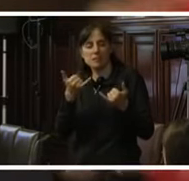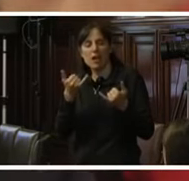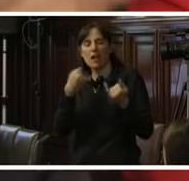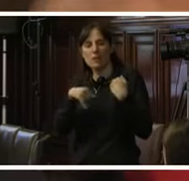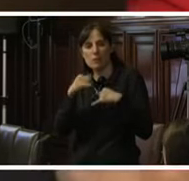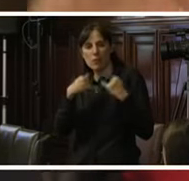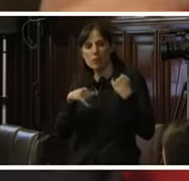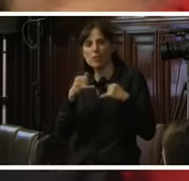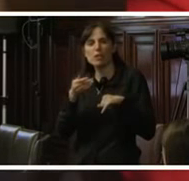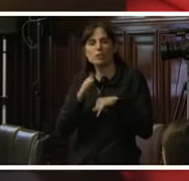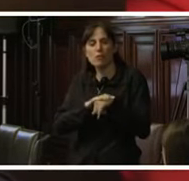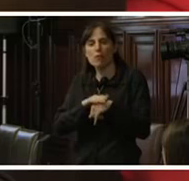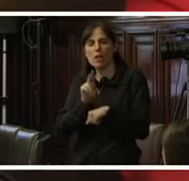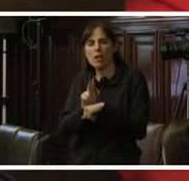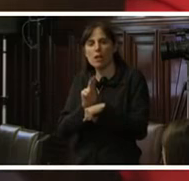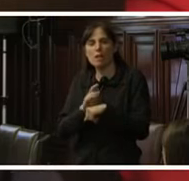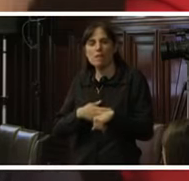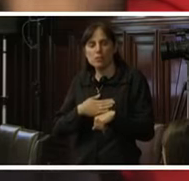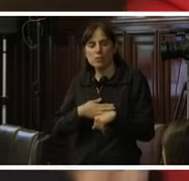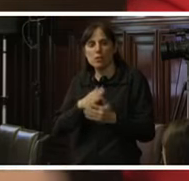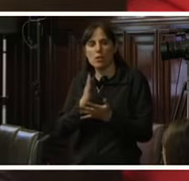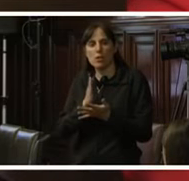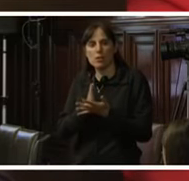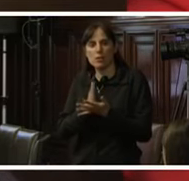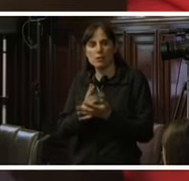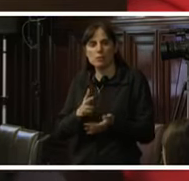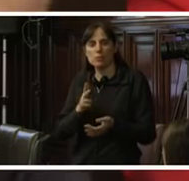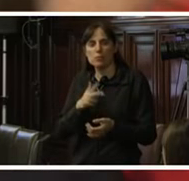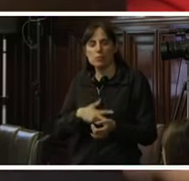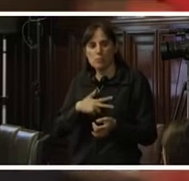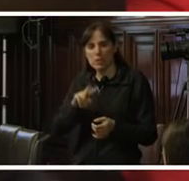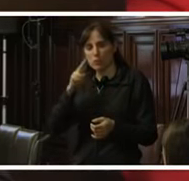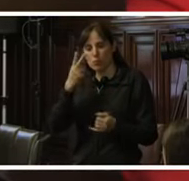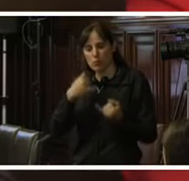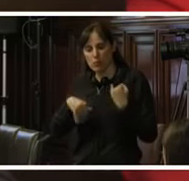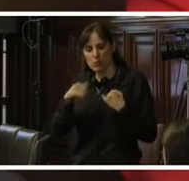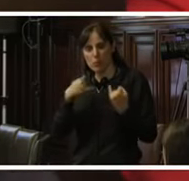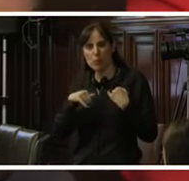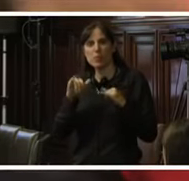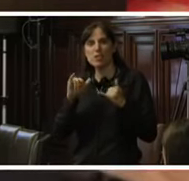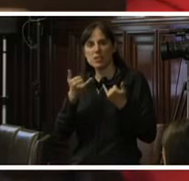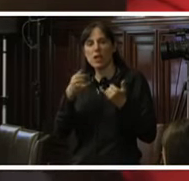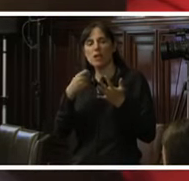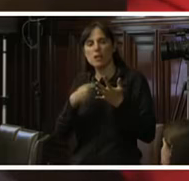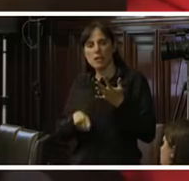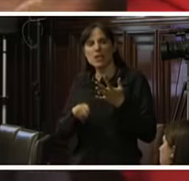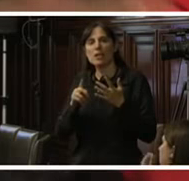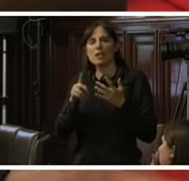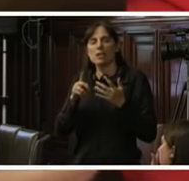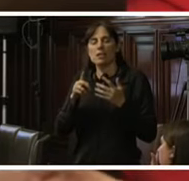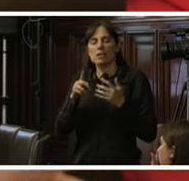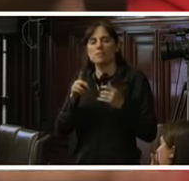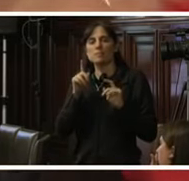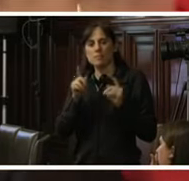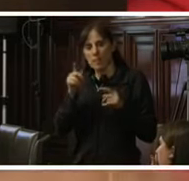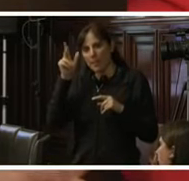sobre los defensores de derechos humanos, segundo informe, el tema del informe de garantías de la independencia judicial, y en el caso